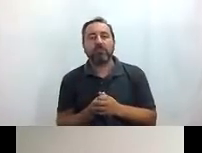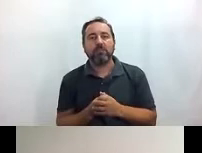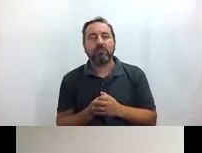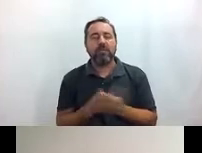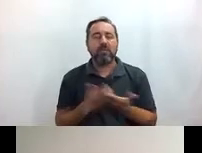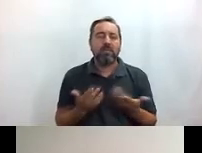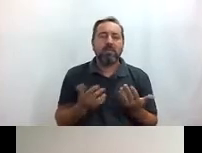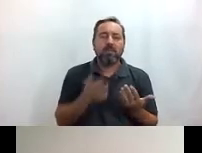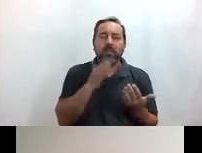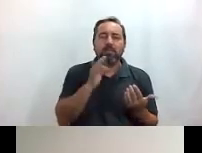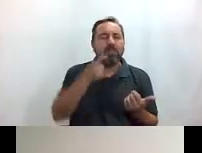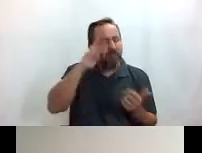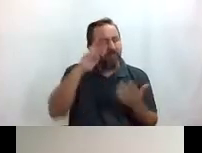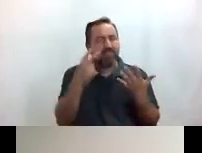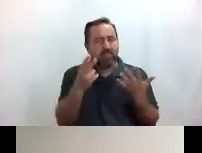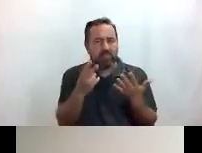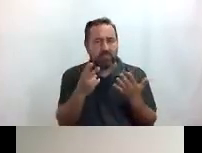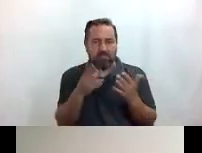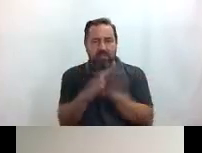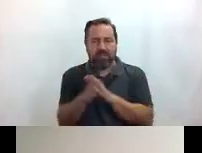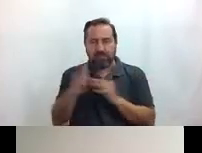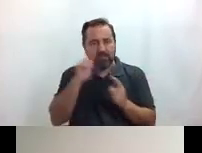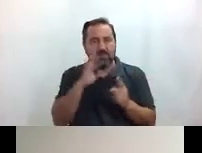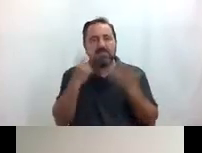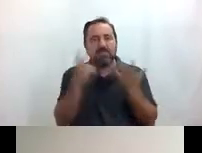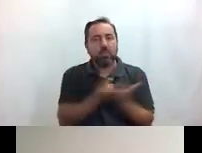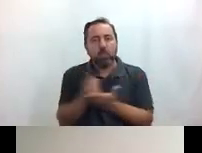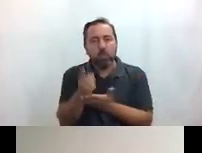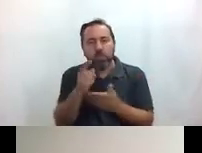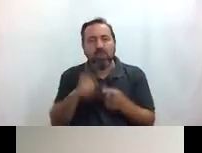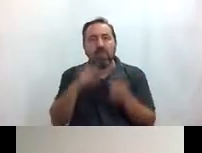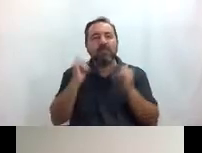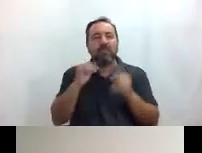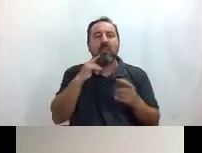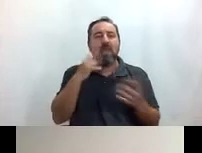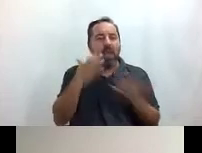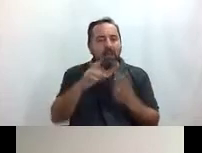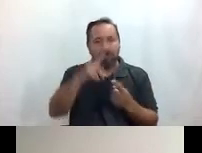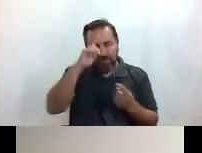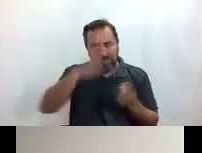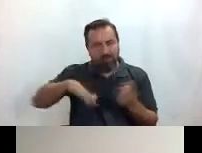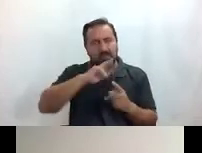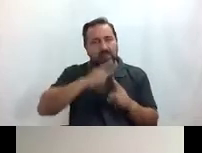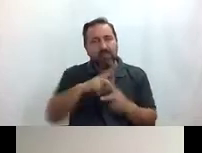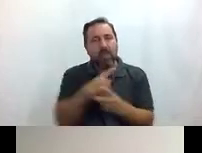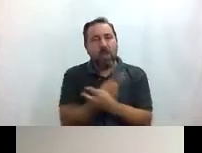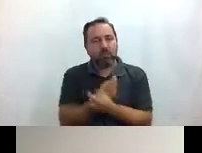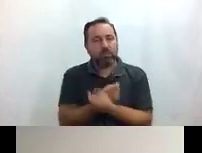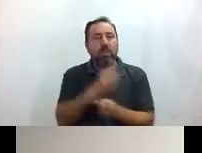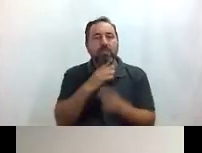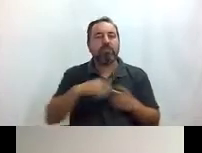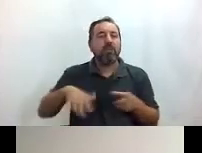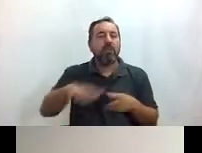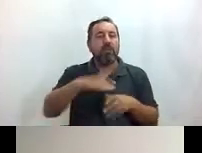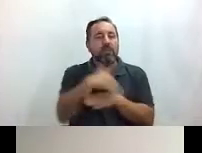Las siete experiencias accesibles en Madrid, que son siete rutas, Paseo del Arte, el Madrid de los Austrias, por la calle Alcalá, Barriera de las